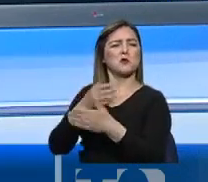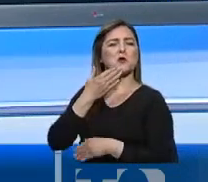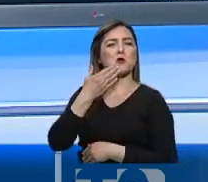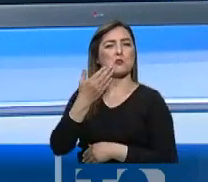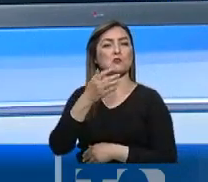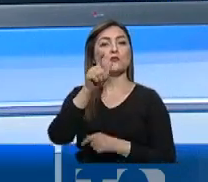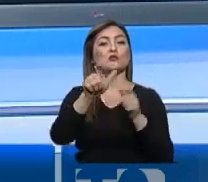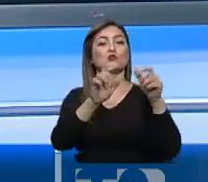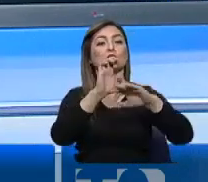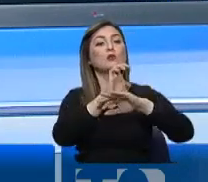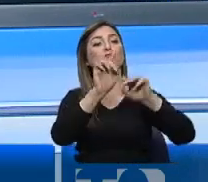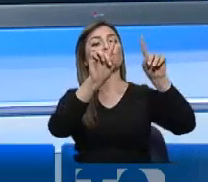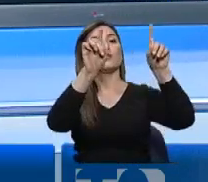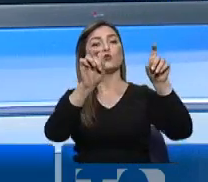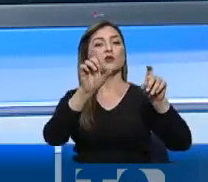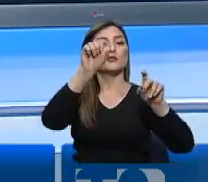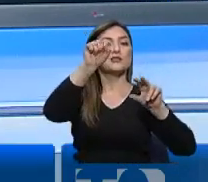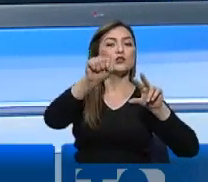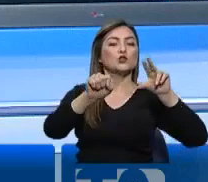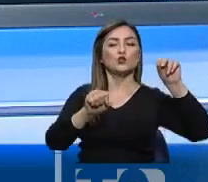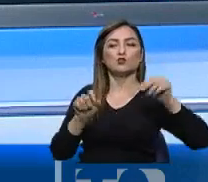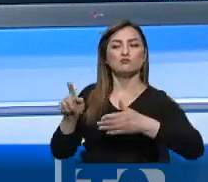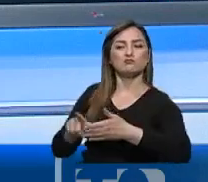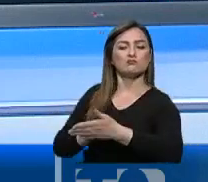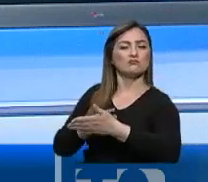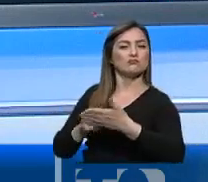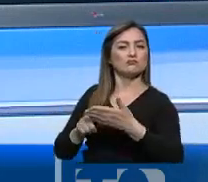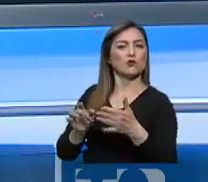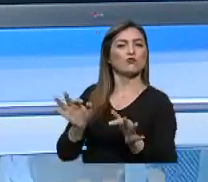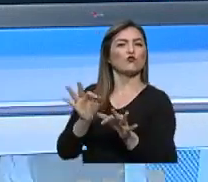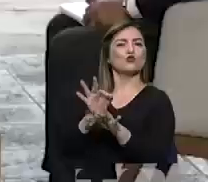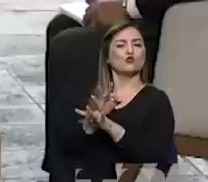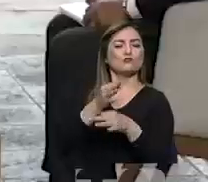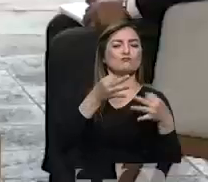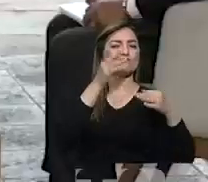popular y que esa función vaya a la Corte Nacional de Justicia.